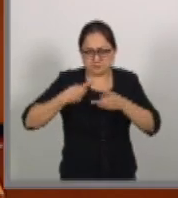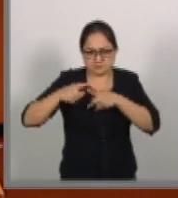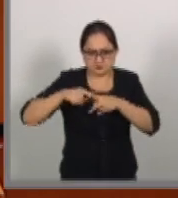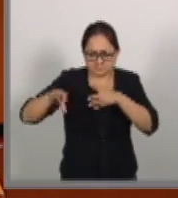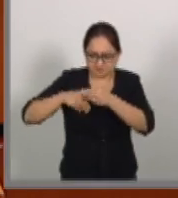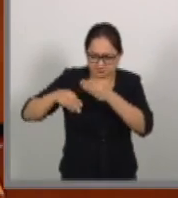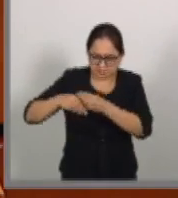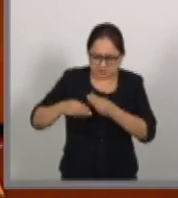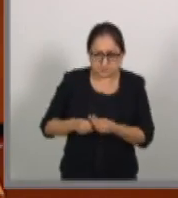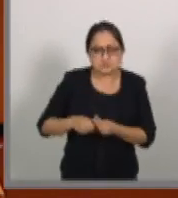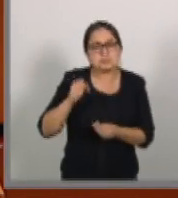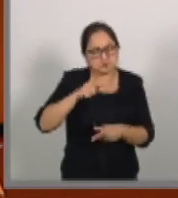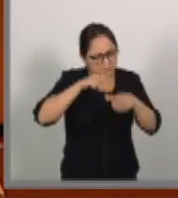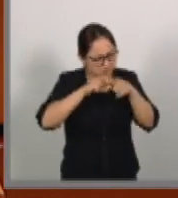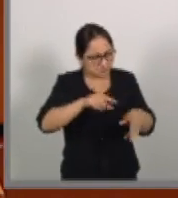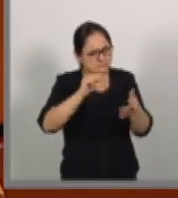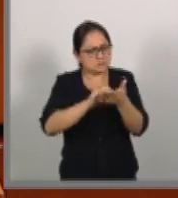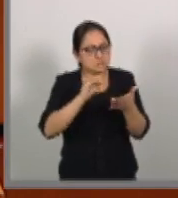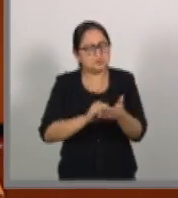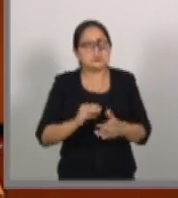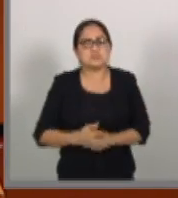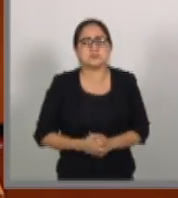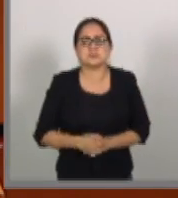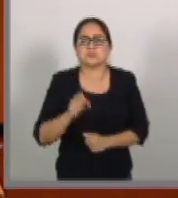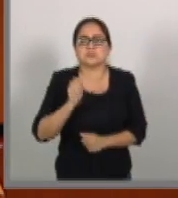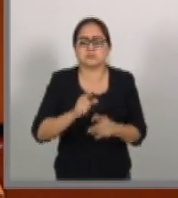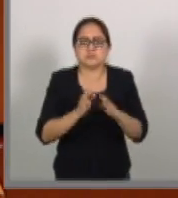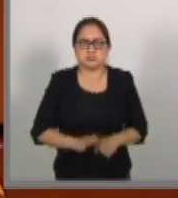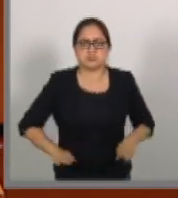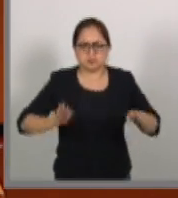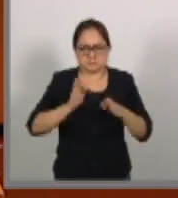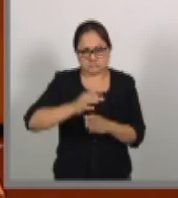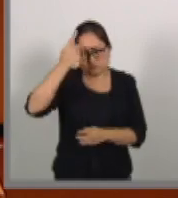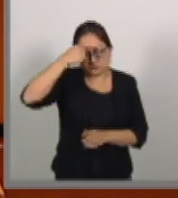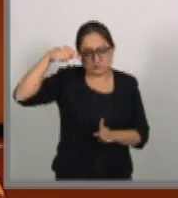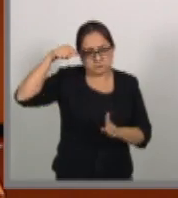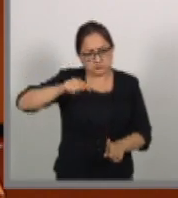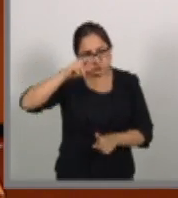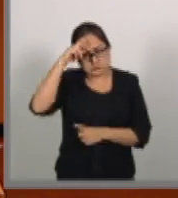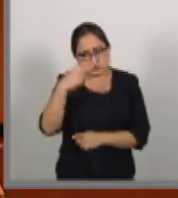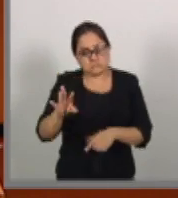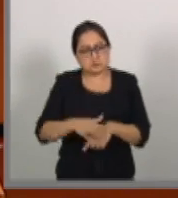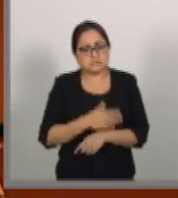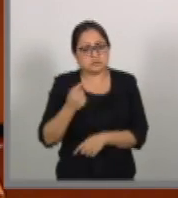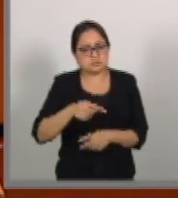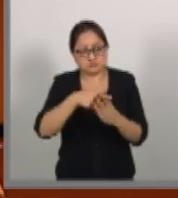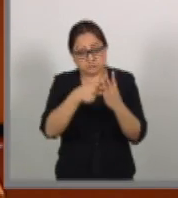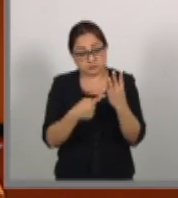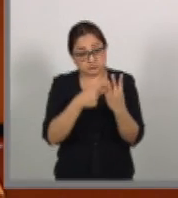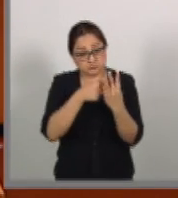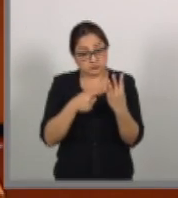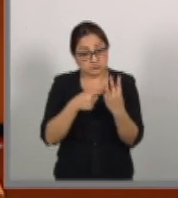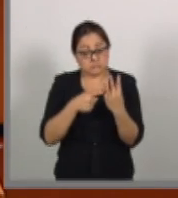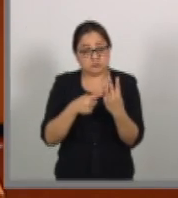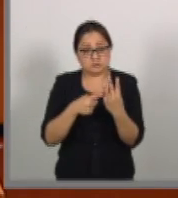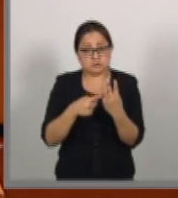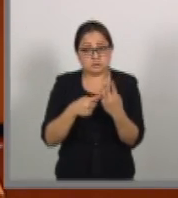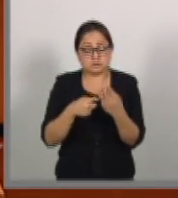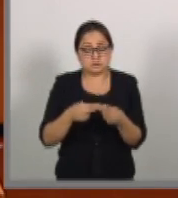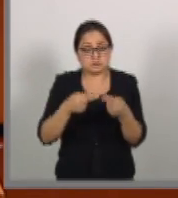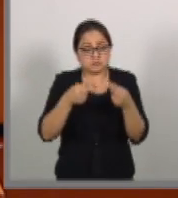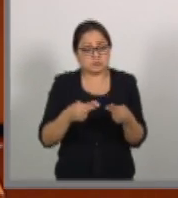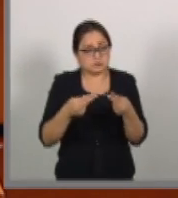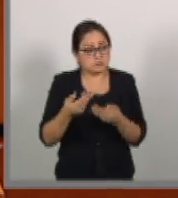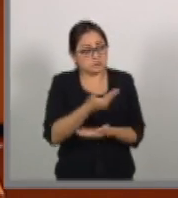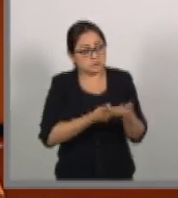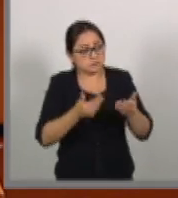mantuvieran. Esto era de la mayor importancia para México porque tres de ellas se negociaron con Viedad y